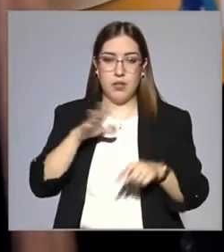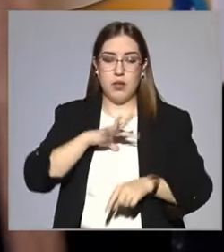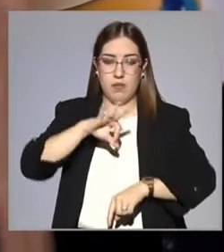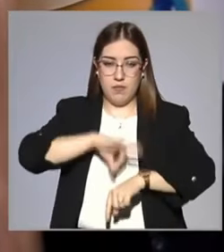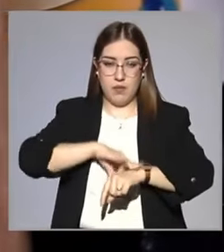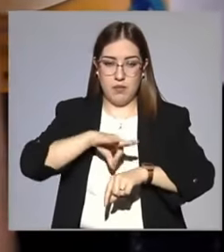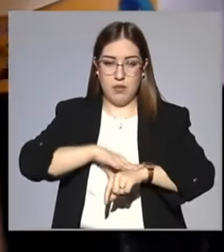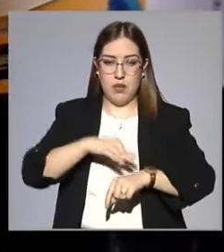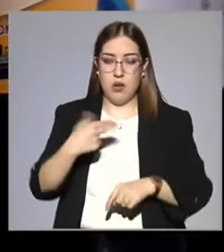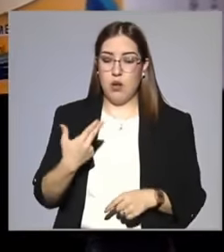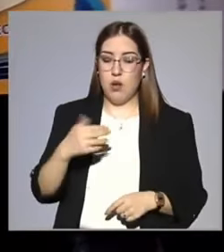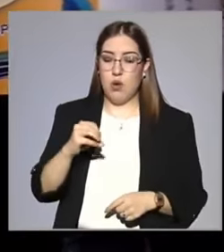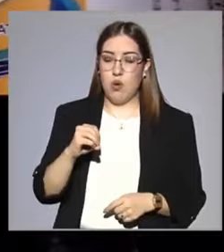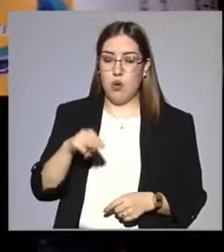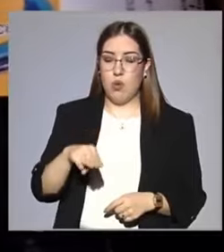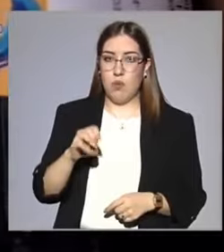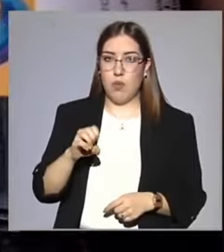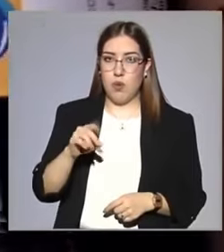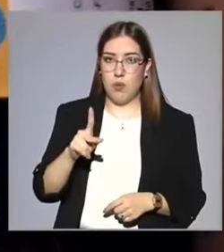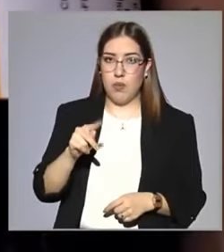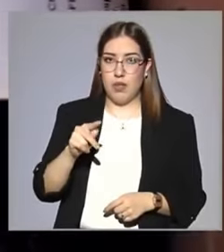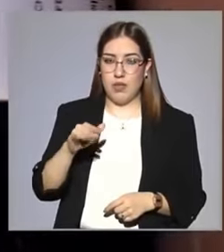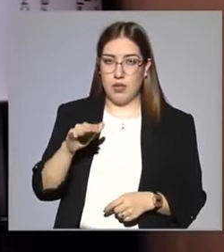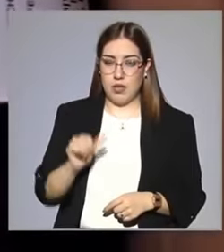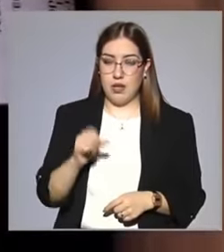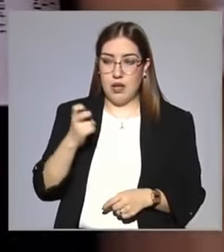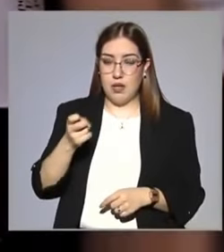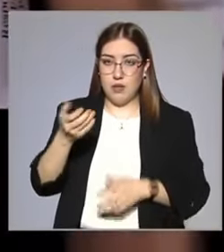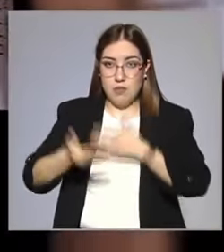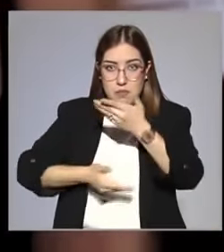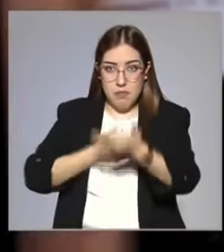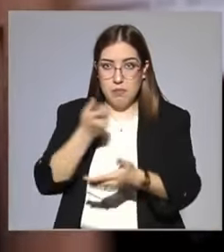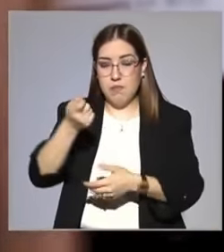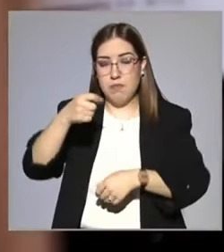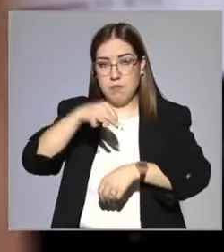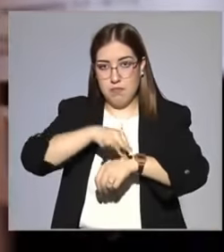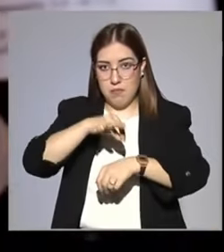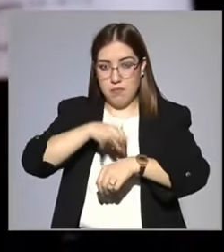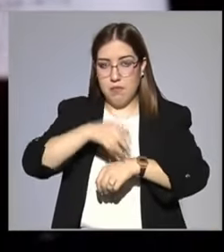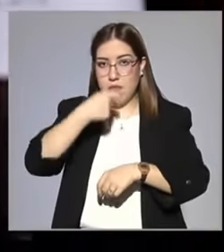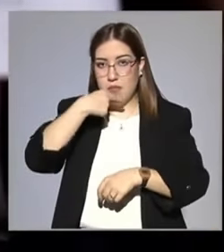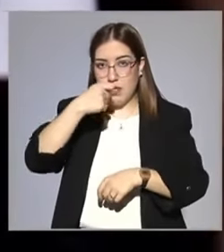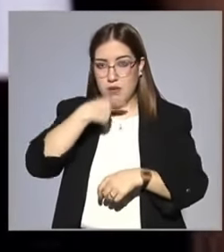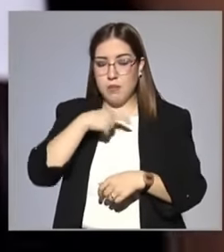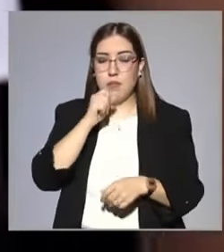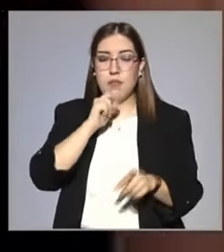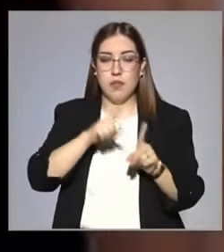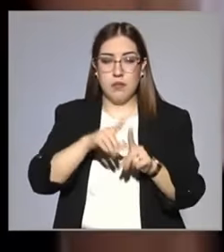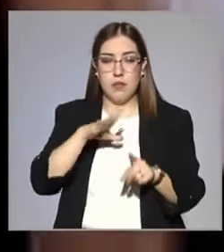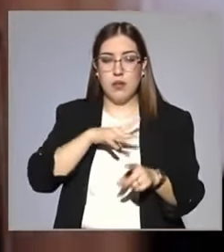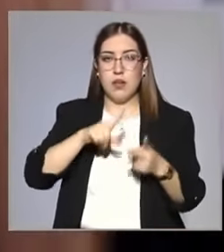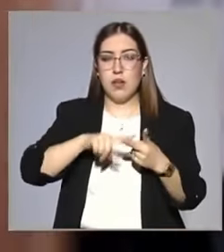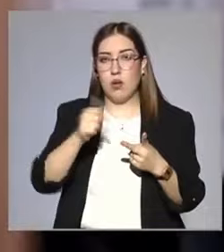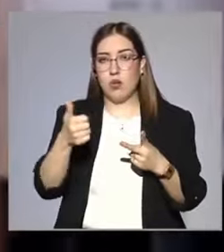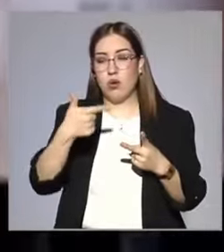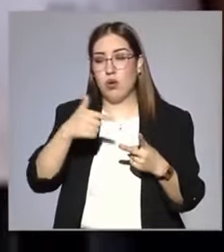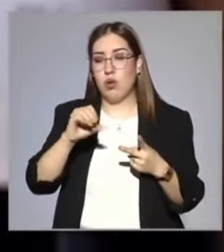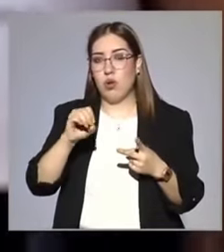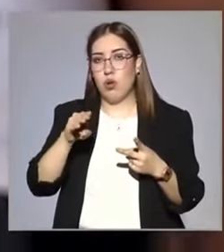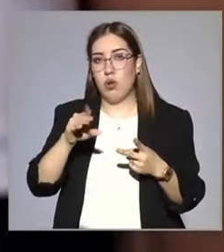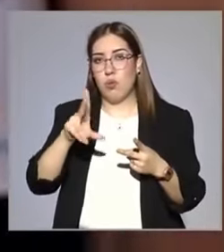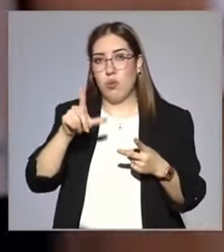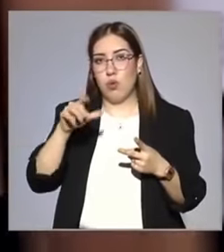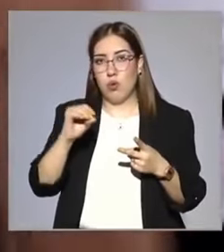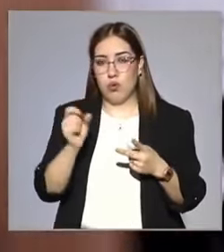homeopática donde se surten estos medicamentos a base de diluciones y lo que conocemos también como glóbulos para que